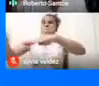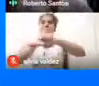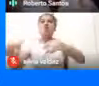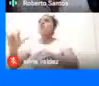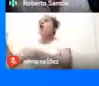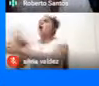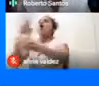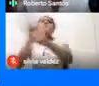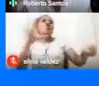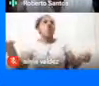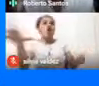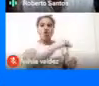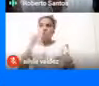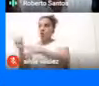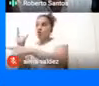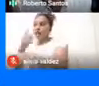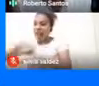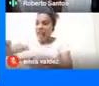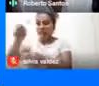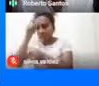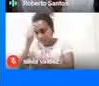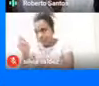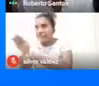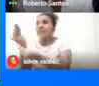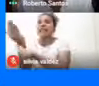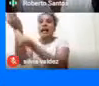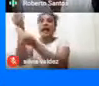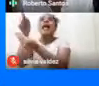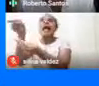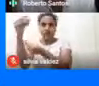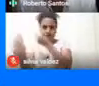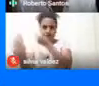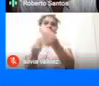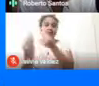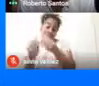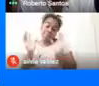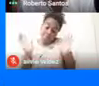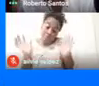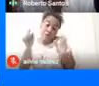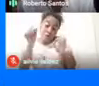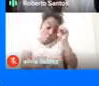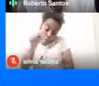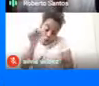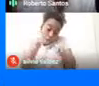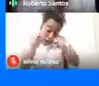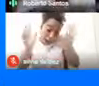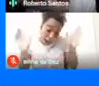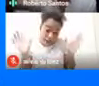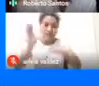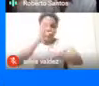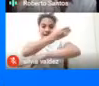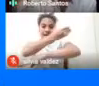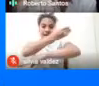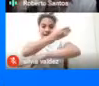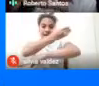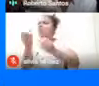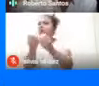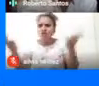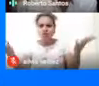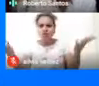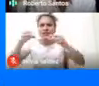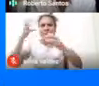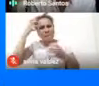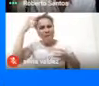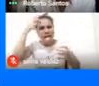sagrado Usar Lo sagrado Y eso fue lo que hicieron Probablemente allí En la candelaria Había muchas piedras